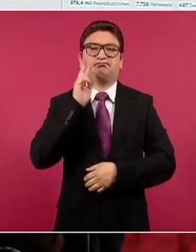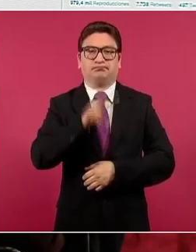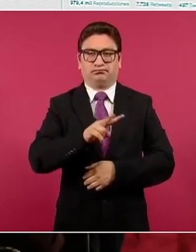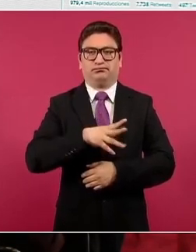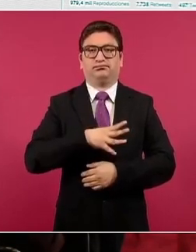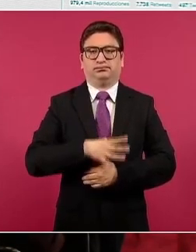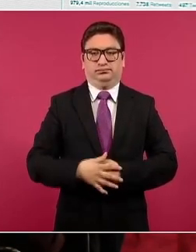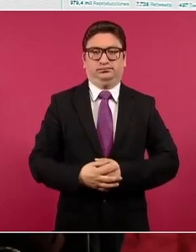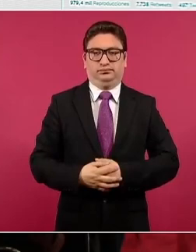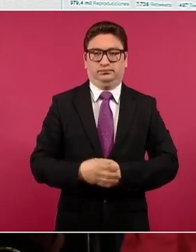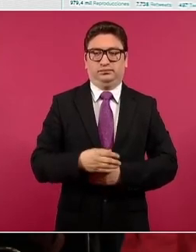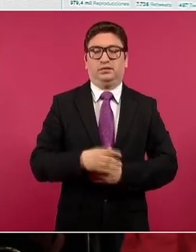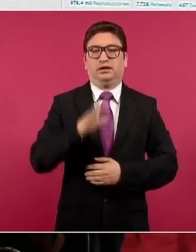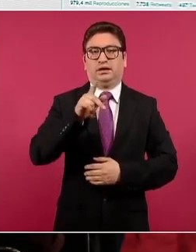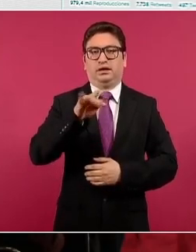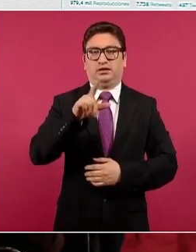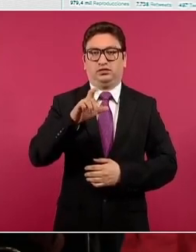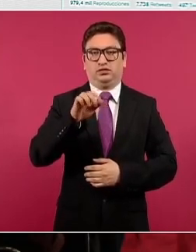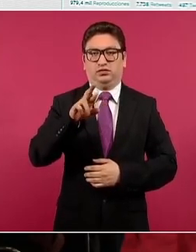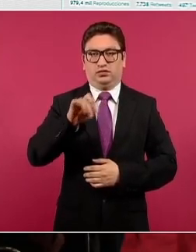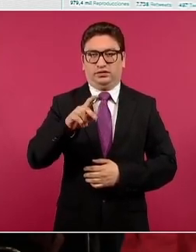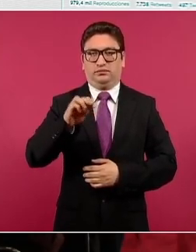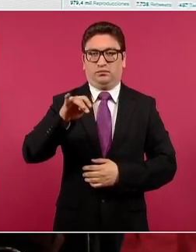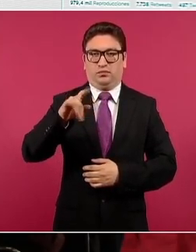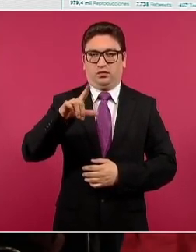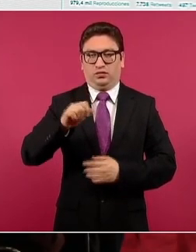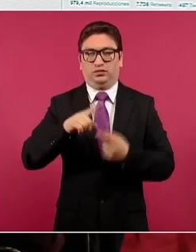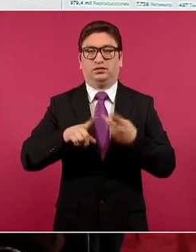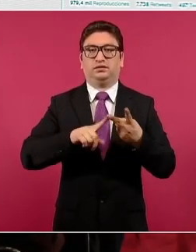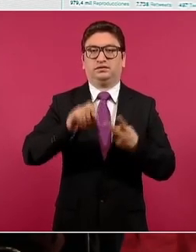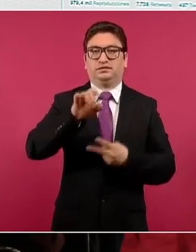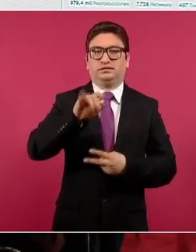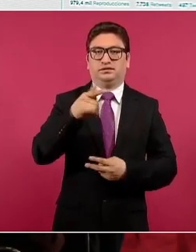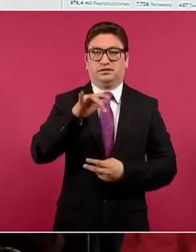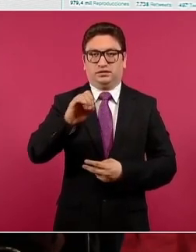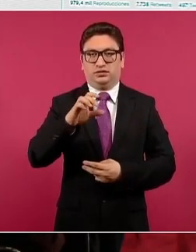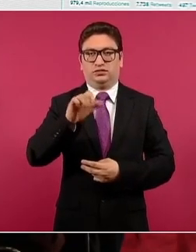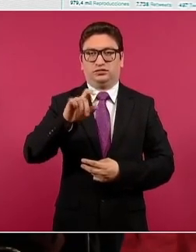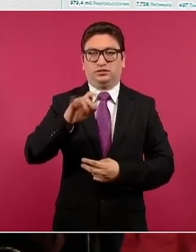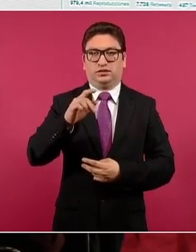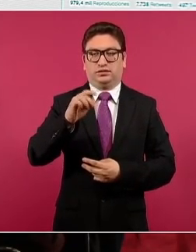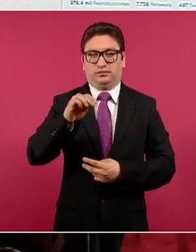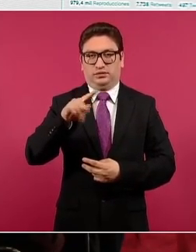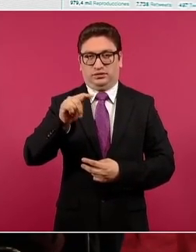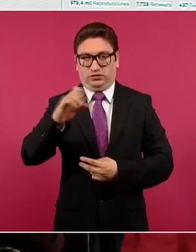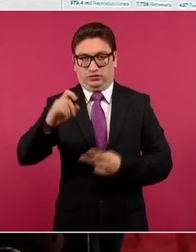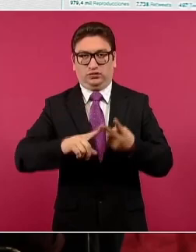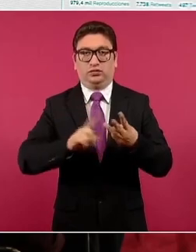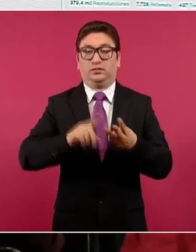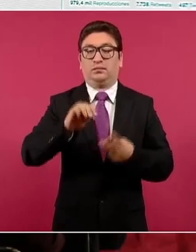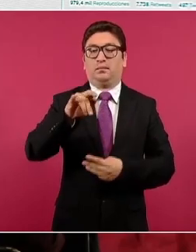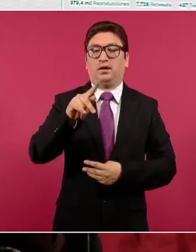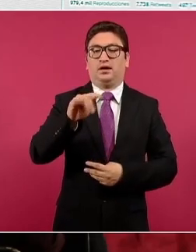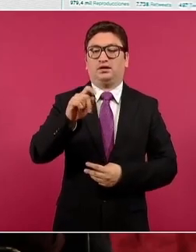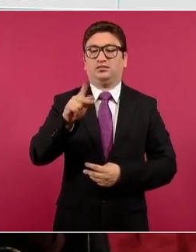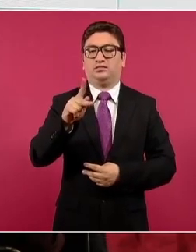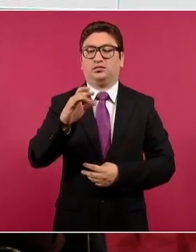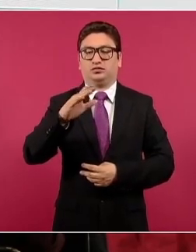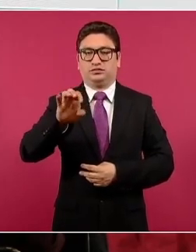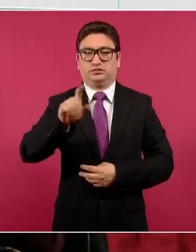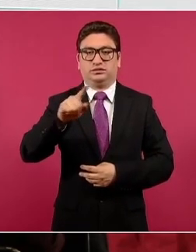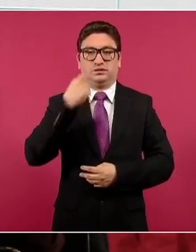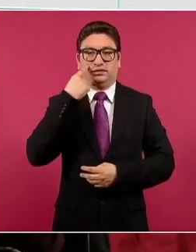vemos esto. Carlos López de Mola y Sergio Sarmiento. Pero vamos a Marieto Ponce. ¿Qué pasa aquí?